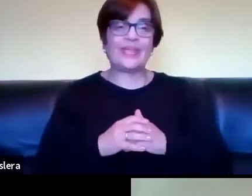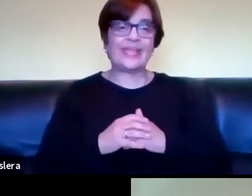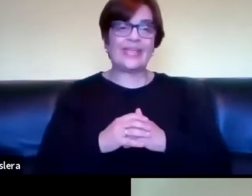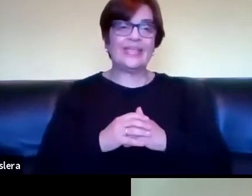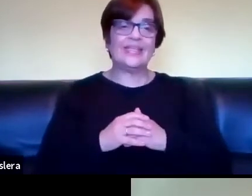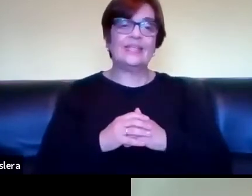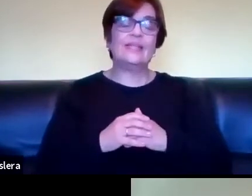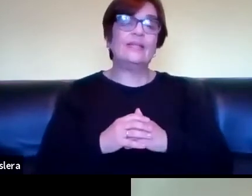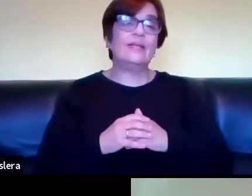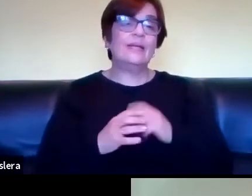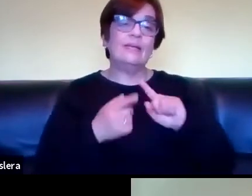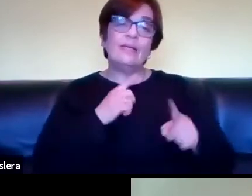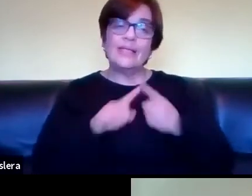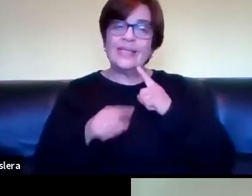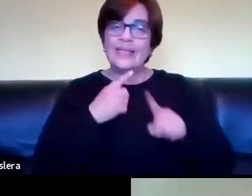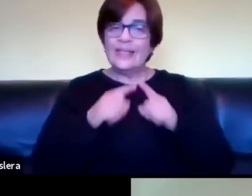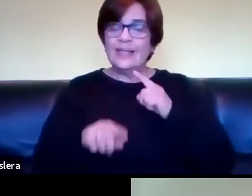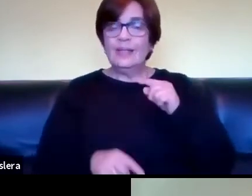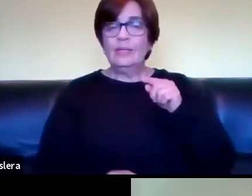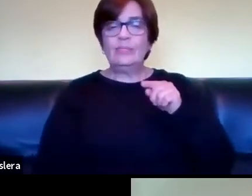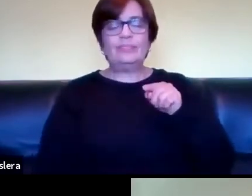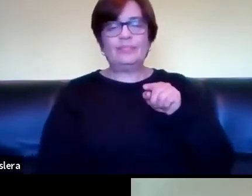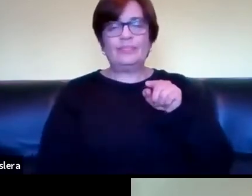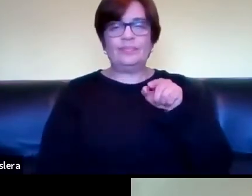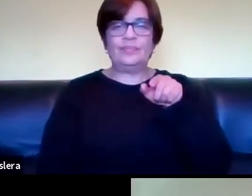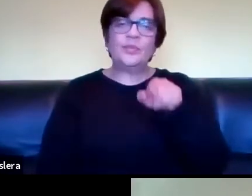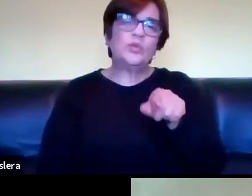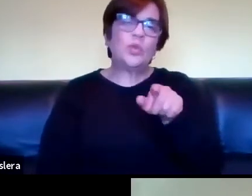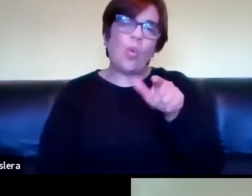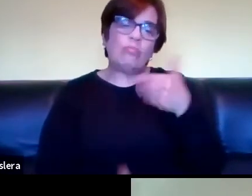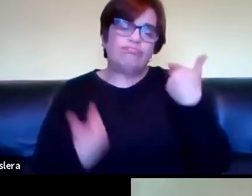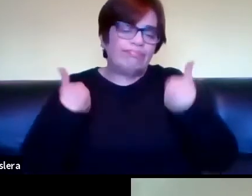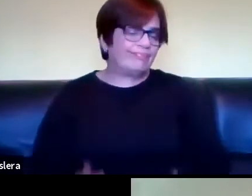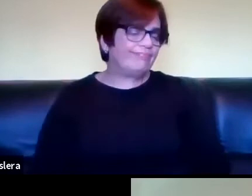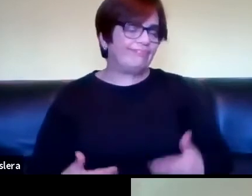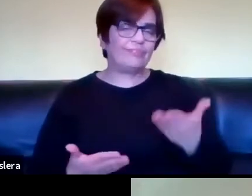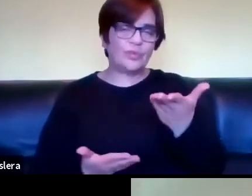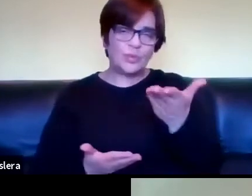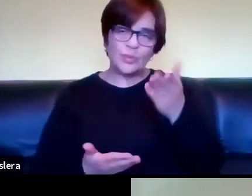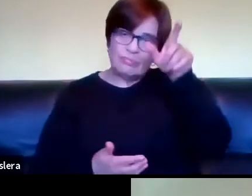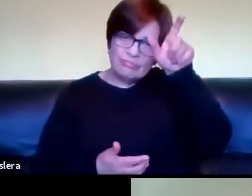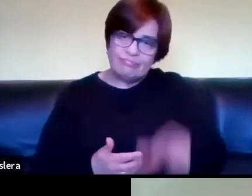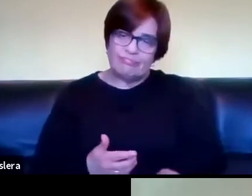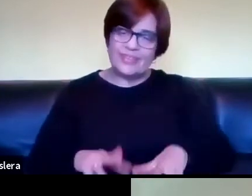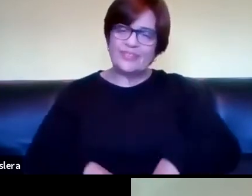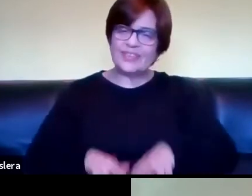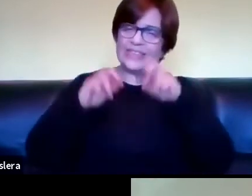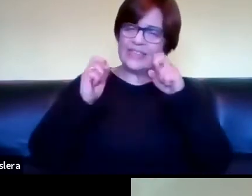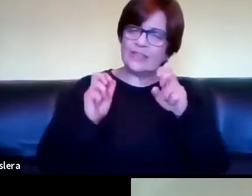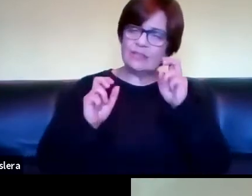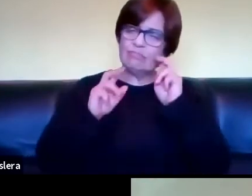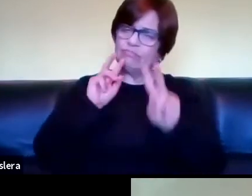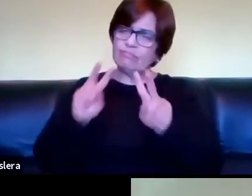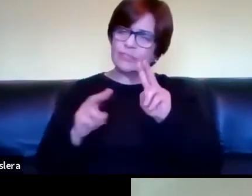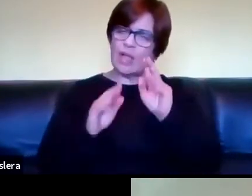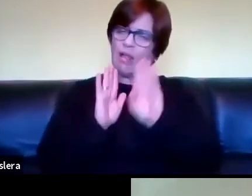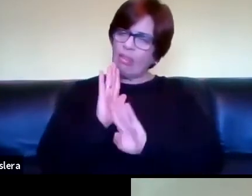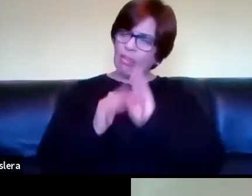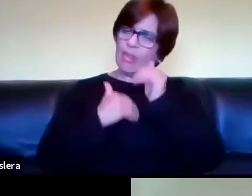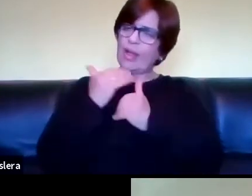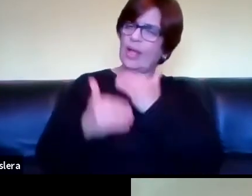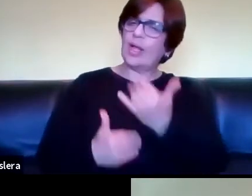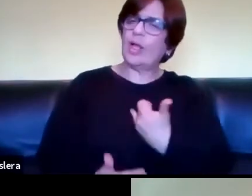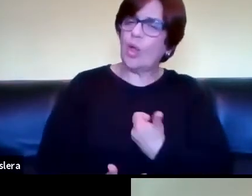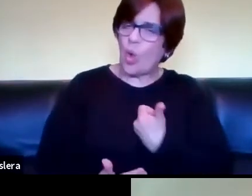tiene que ver con con esto de cómo tu posición como investigador y la perspectiva que has desarrollado para